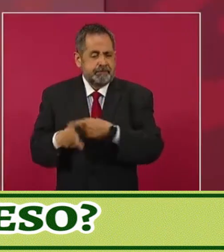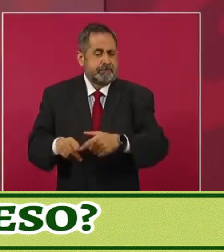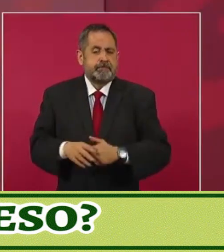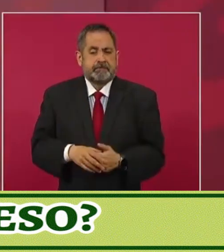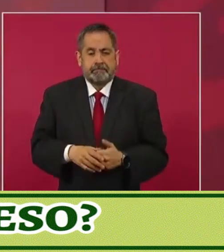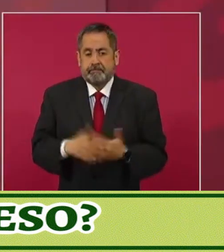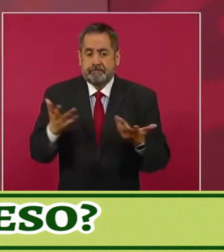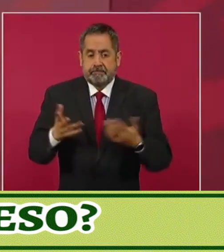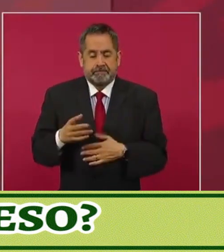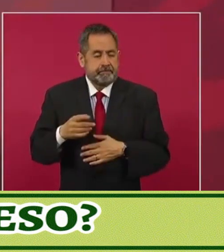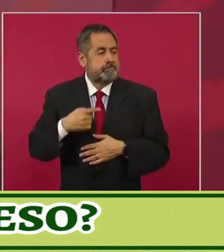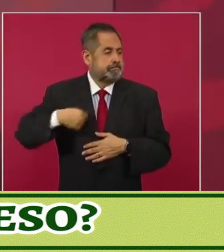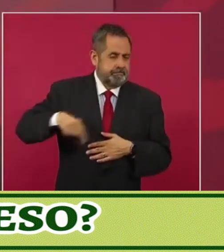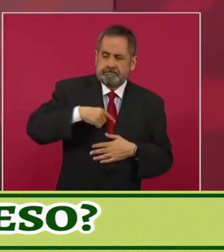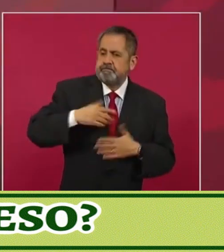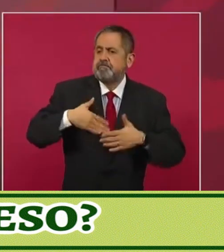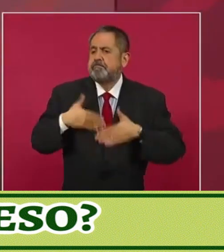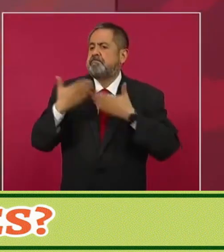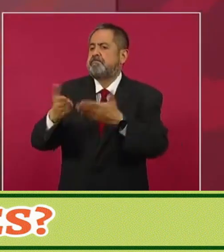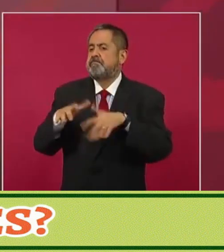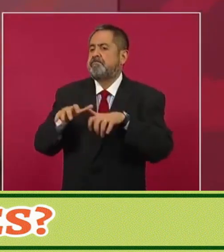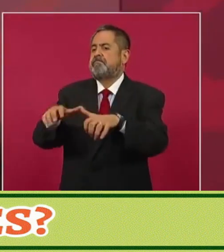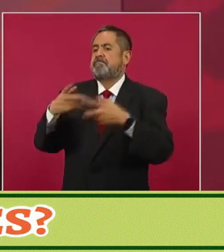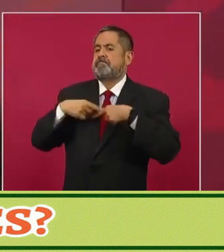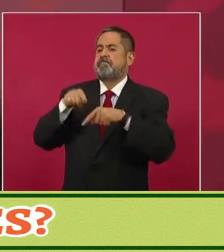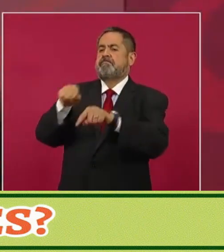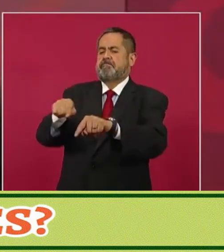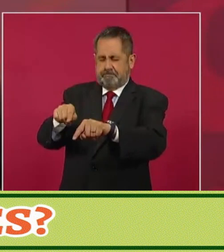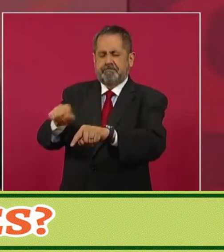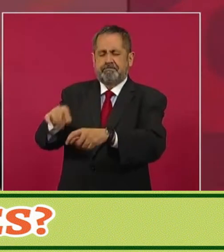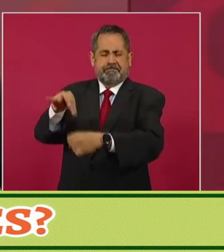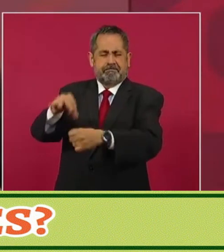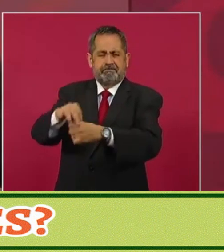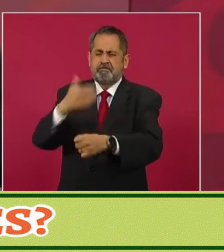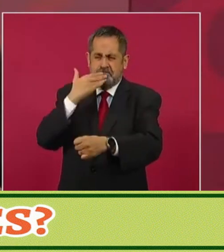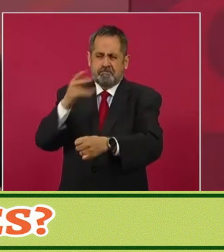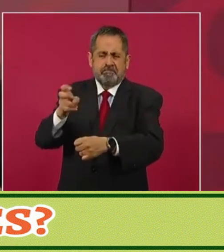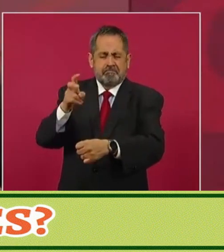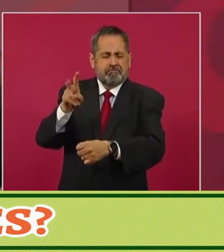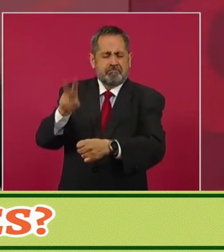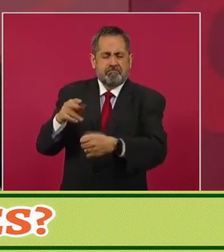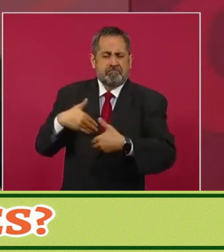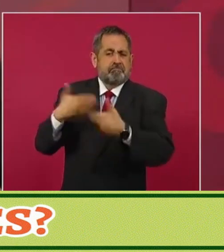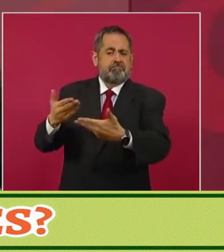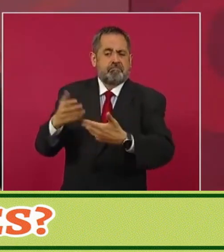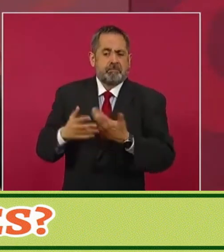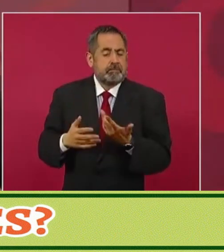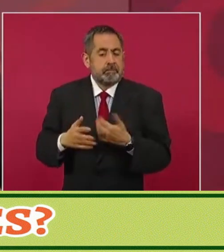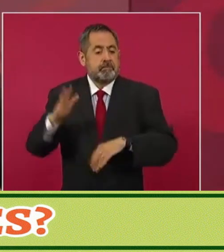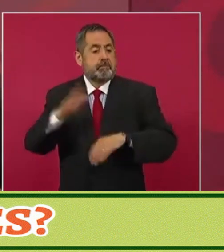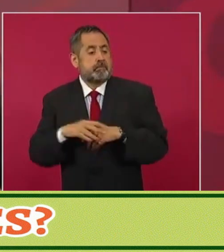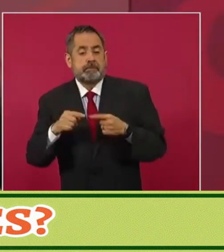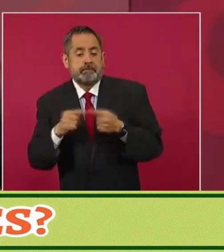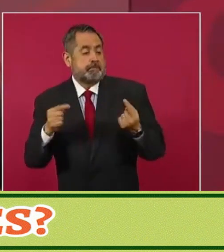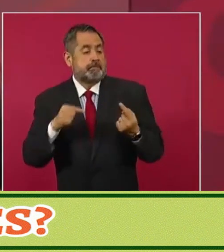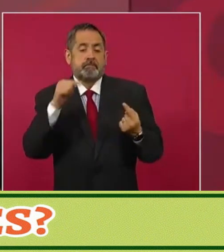Entonces, que le tengan confianza a la gente, porque en la antidemocracia